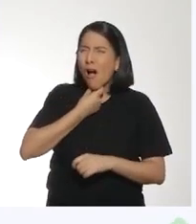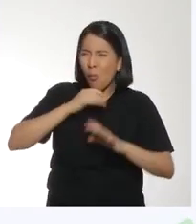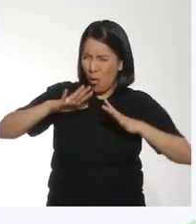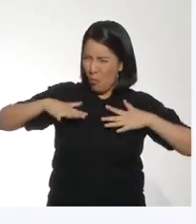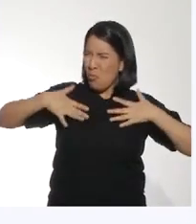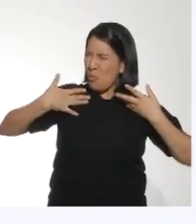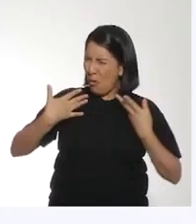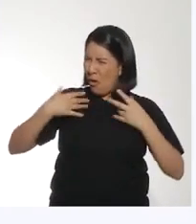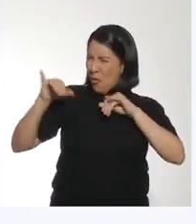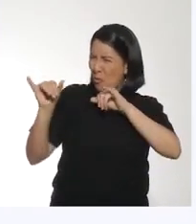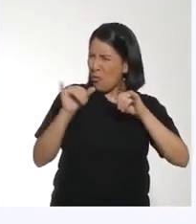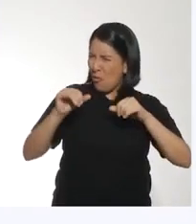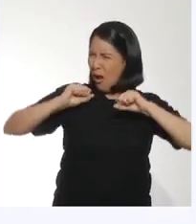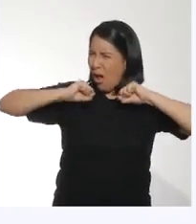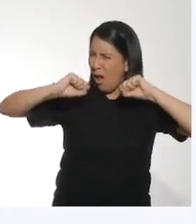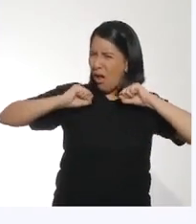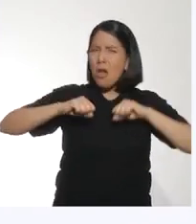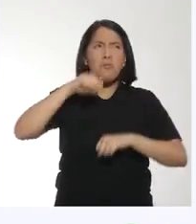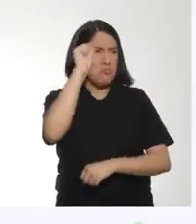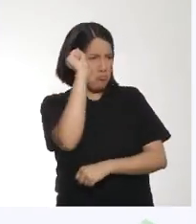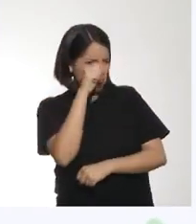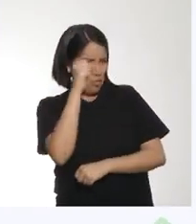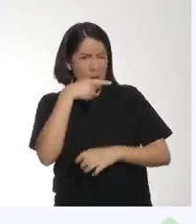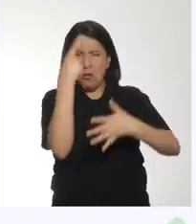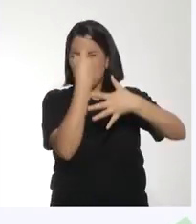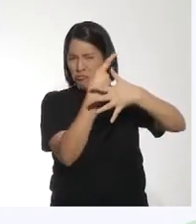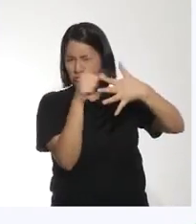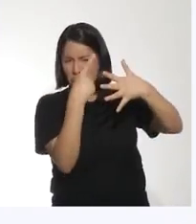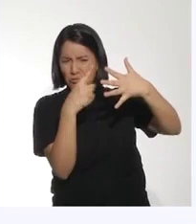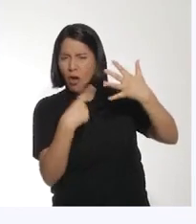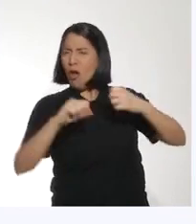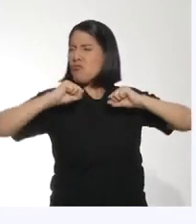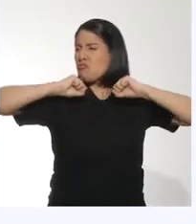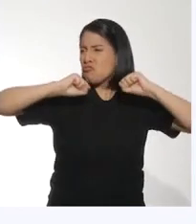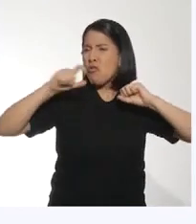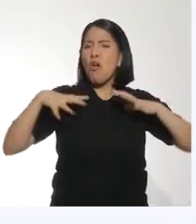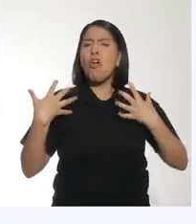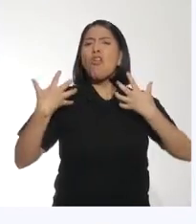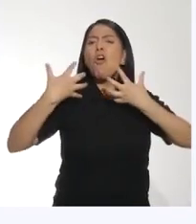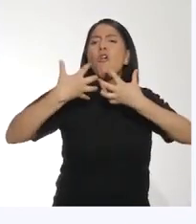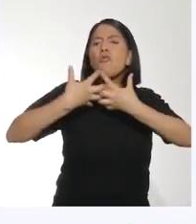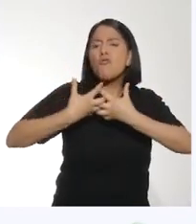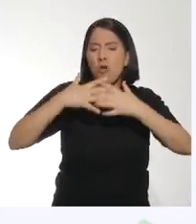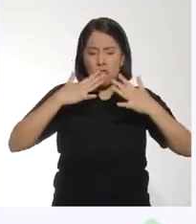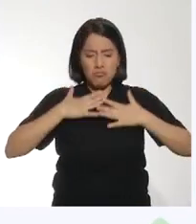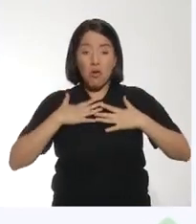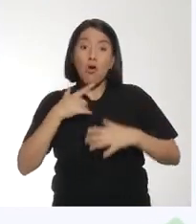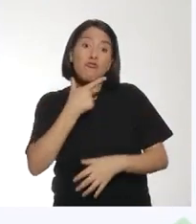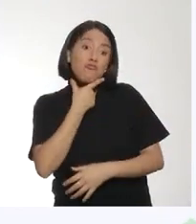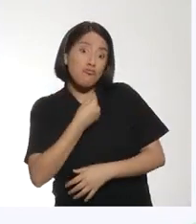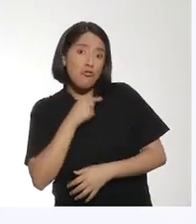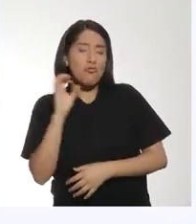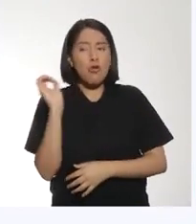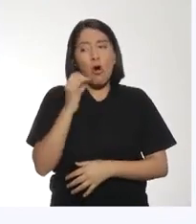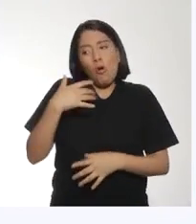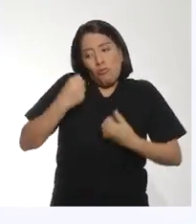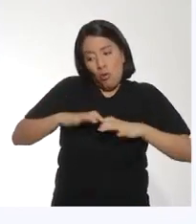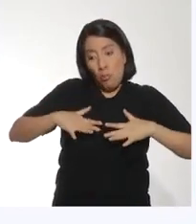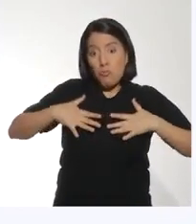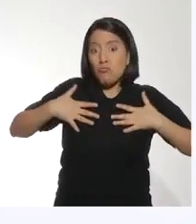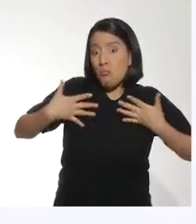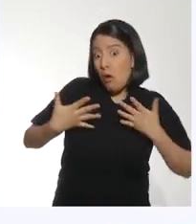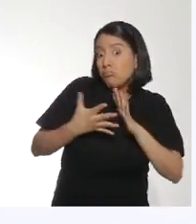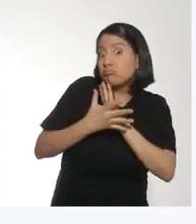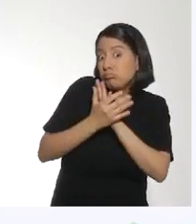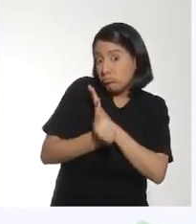abuelitos podrían realizar actividad física todavía? Claro que sí. Claro diferentes tipos de actividad física que podemos realizar según nuestros gustos o preferencias.